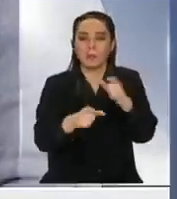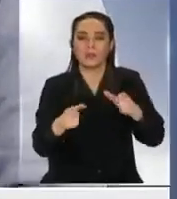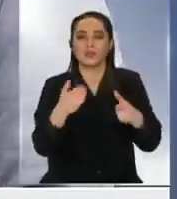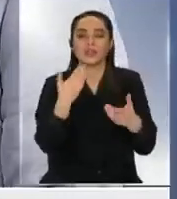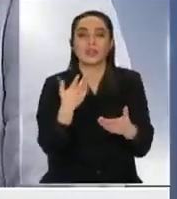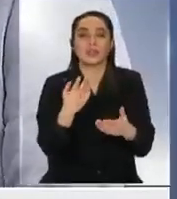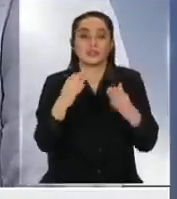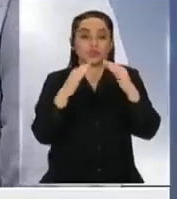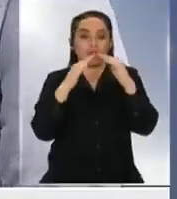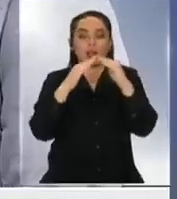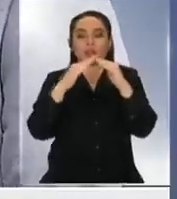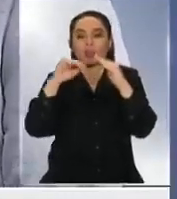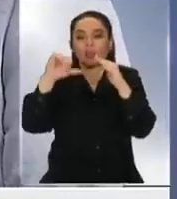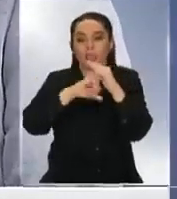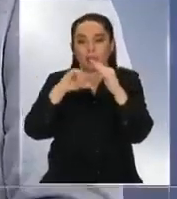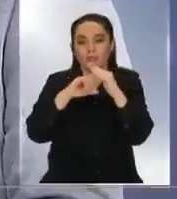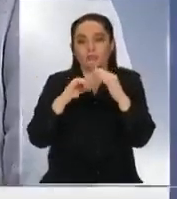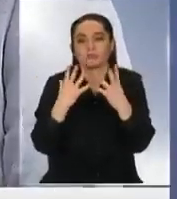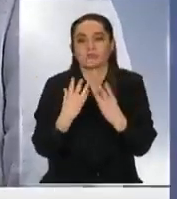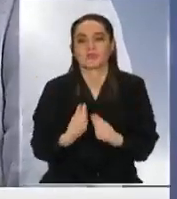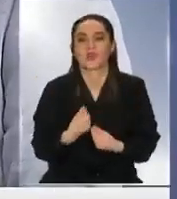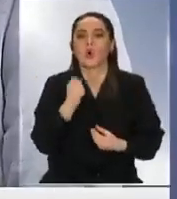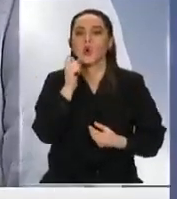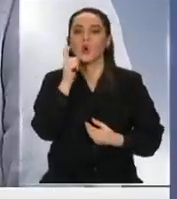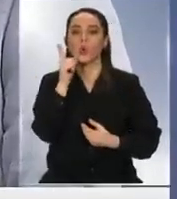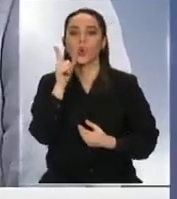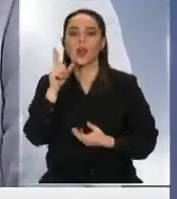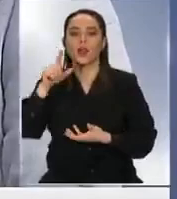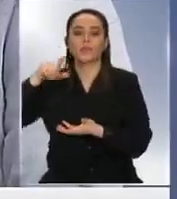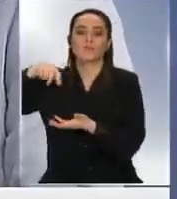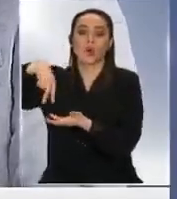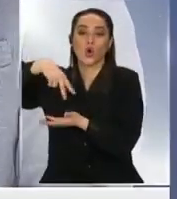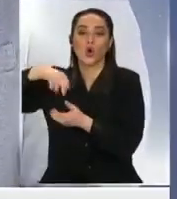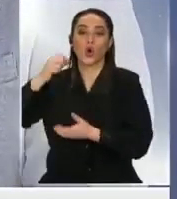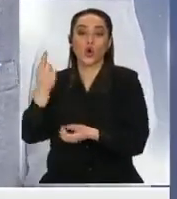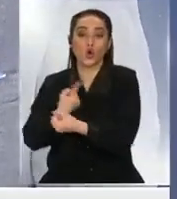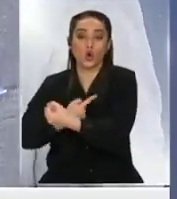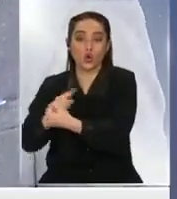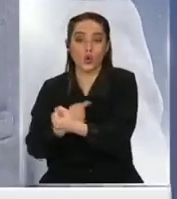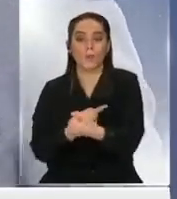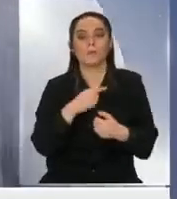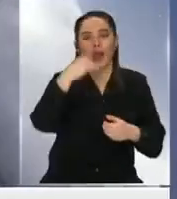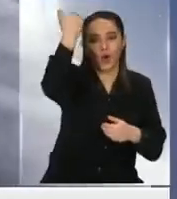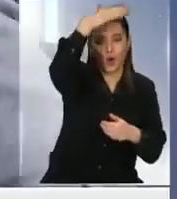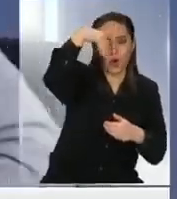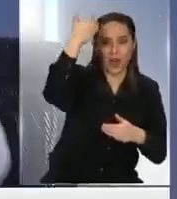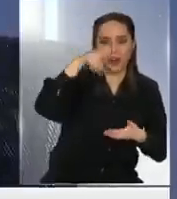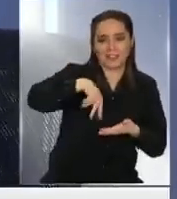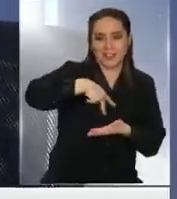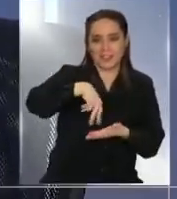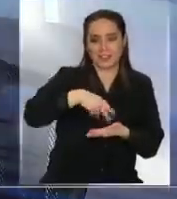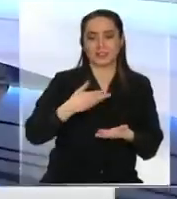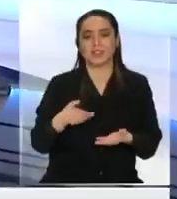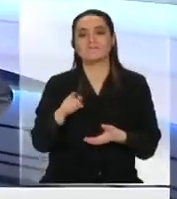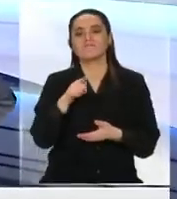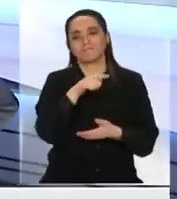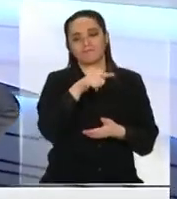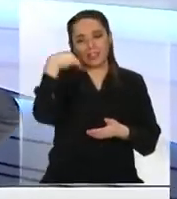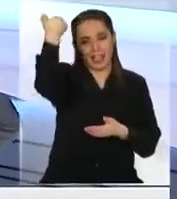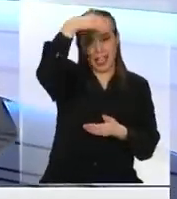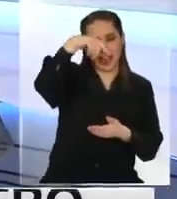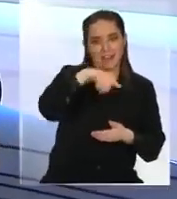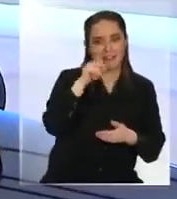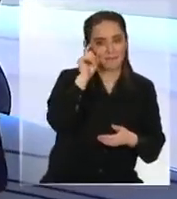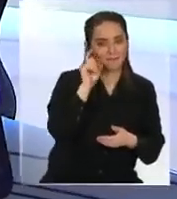apagando en sus casas la última cumbia o danza árabe danza árabe danza árabe ¿te gustó la invitación de cámaras? Sí, me gustó mucho me reí